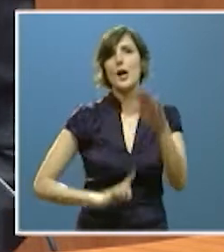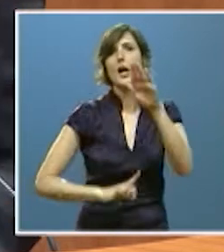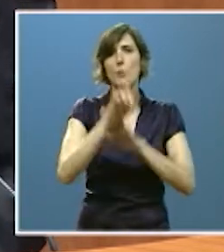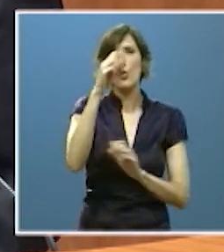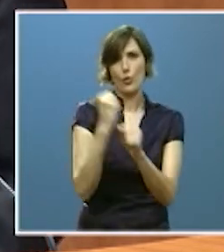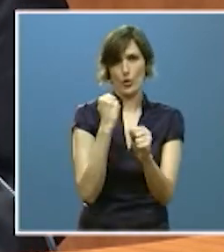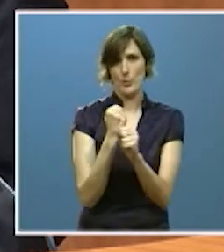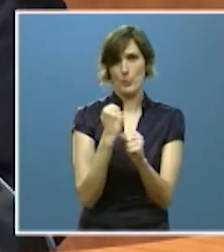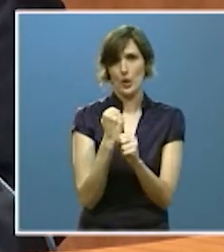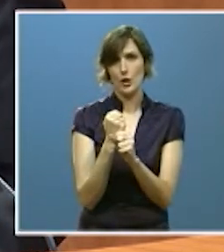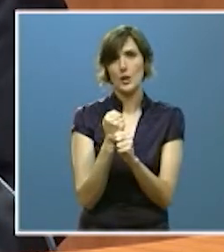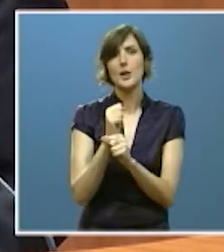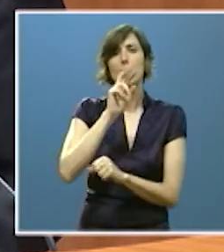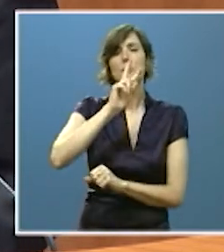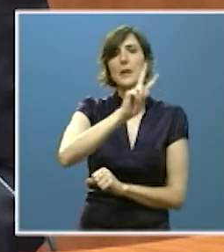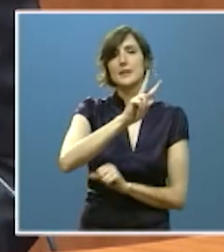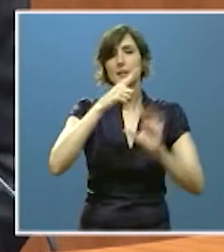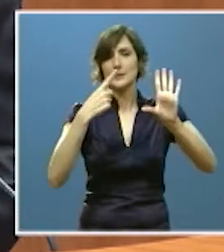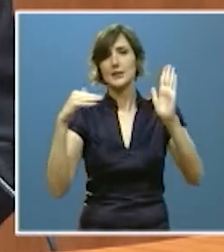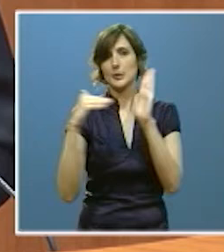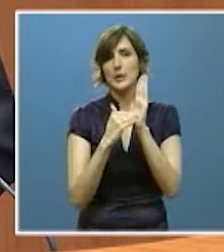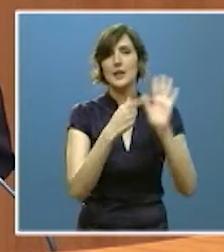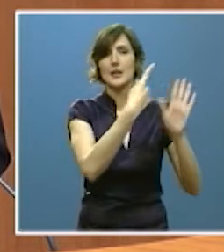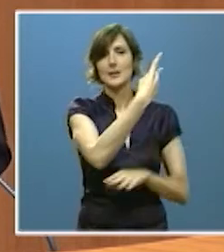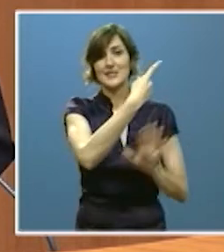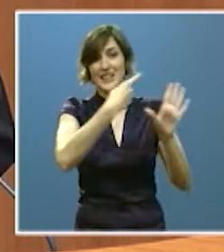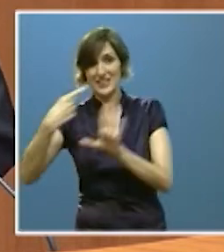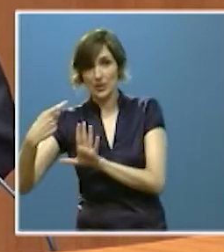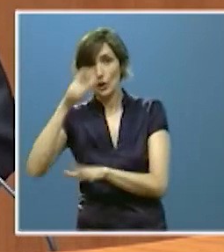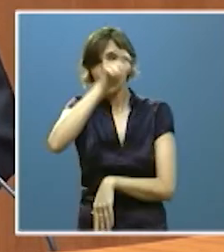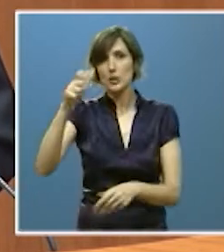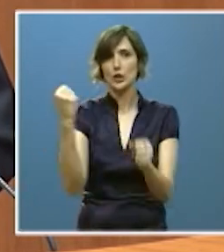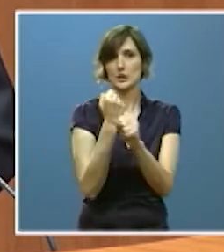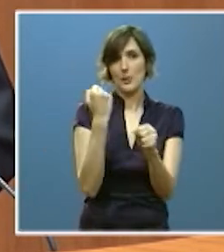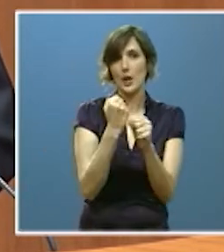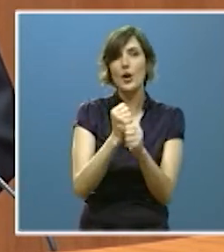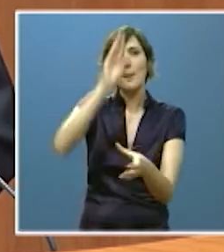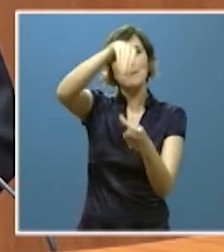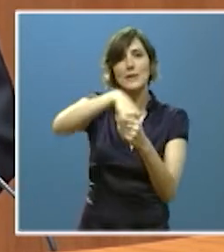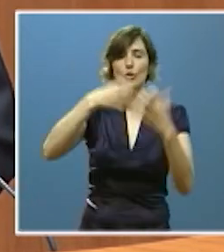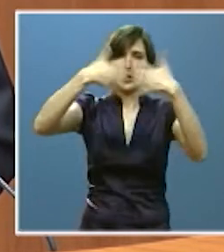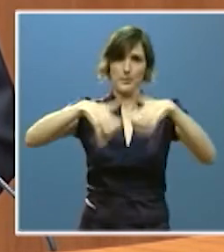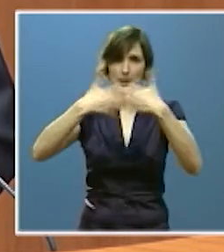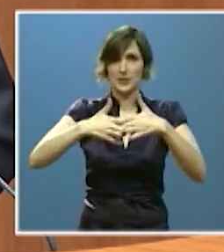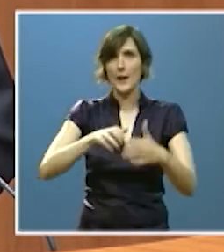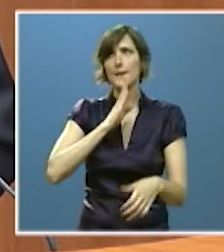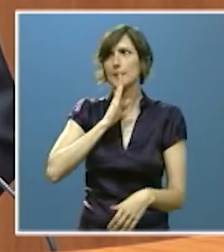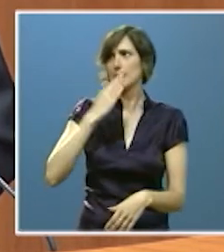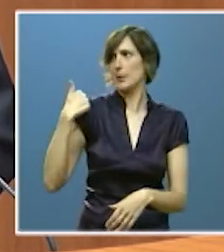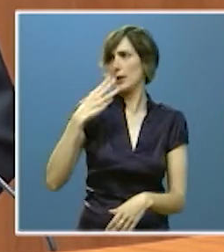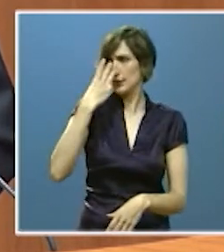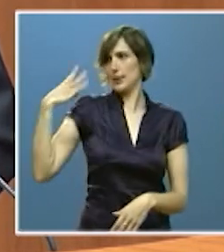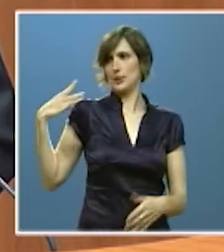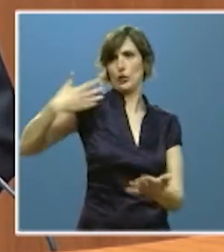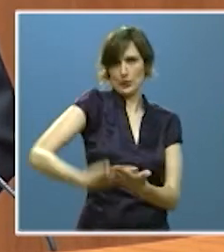empleo con 26.600 ocupados más en el sector industrial desde hace tres